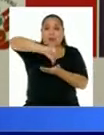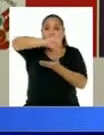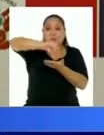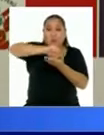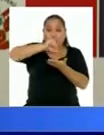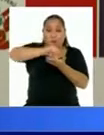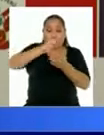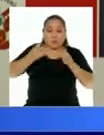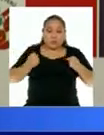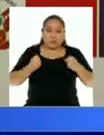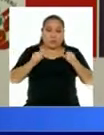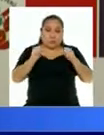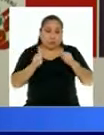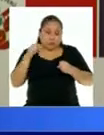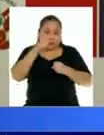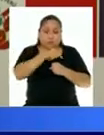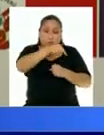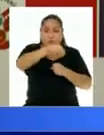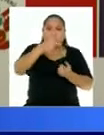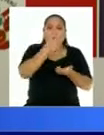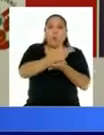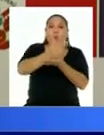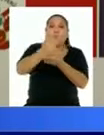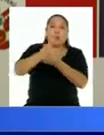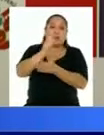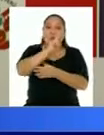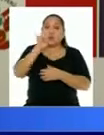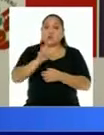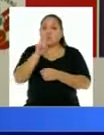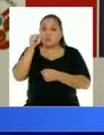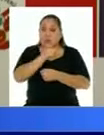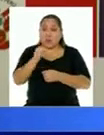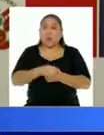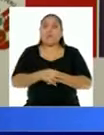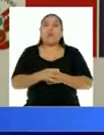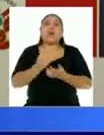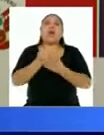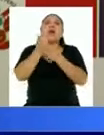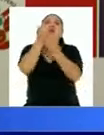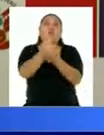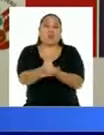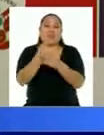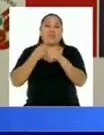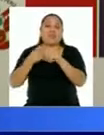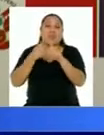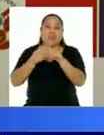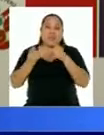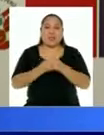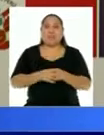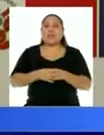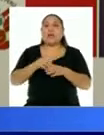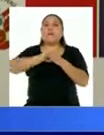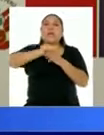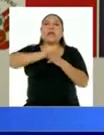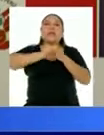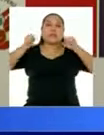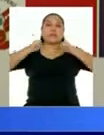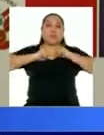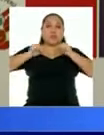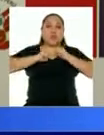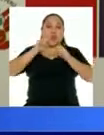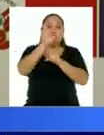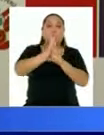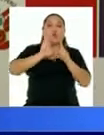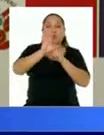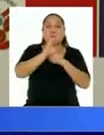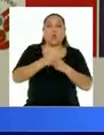deportivas, estacionamientos o playas de estacionamiento en desuso para facilitar actividades deportivas, culturales de esparcimiento o por